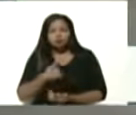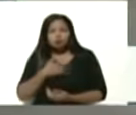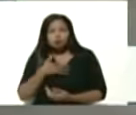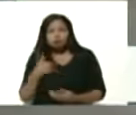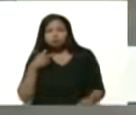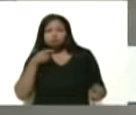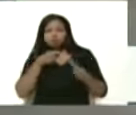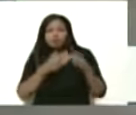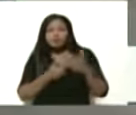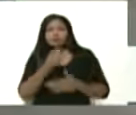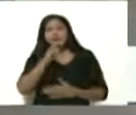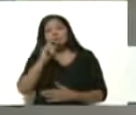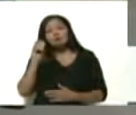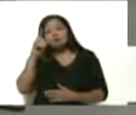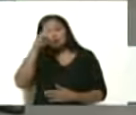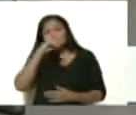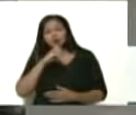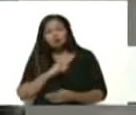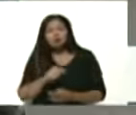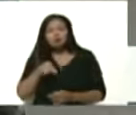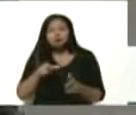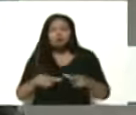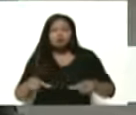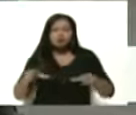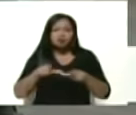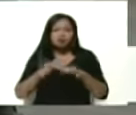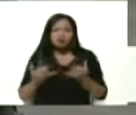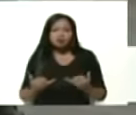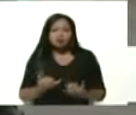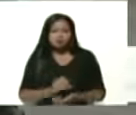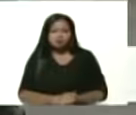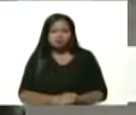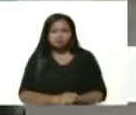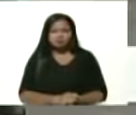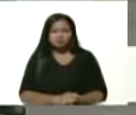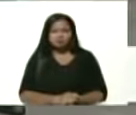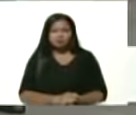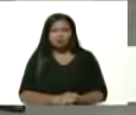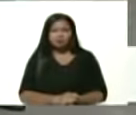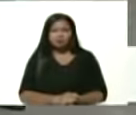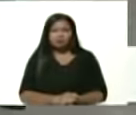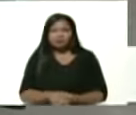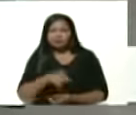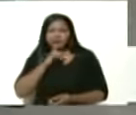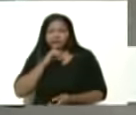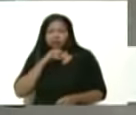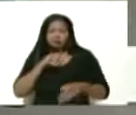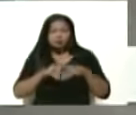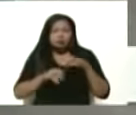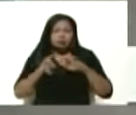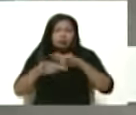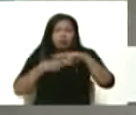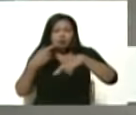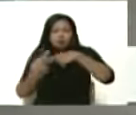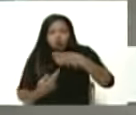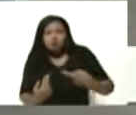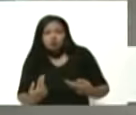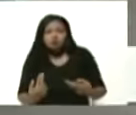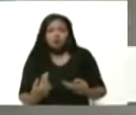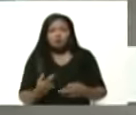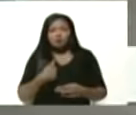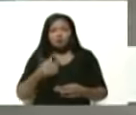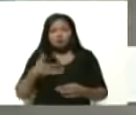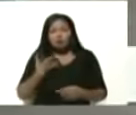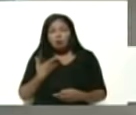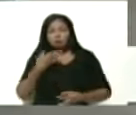recorrido más de 20 años en este camino espinoso de la revolución y puedo